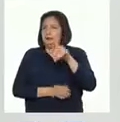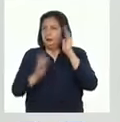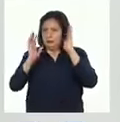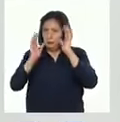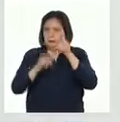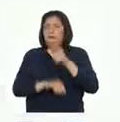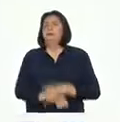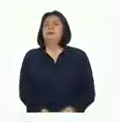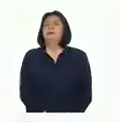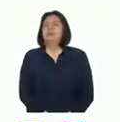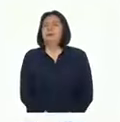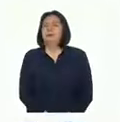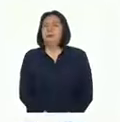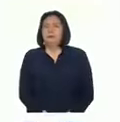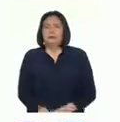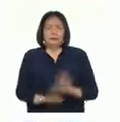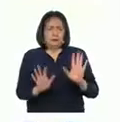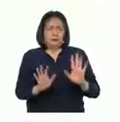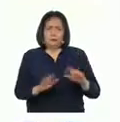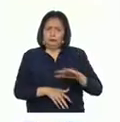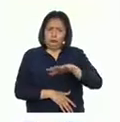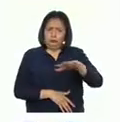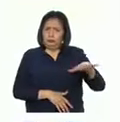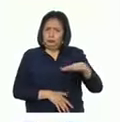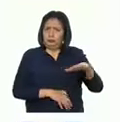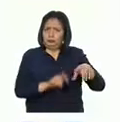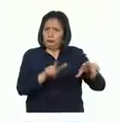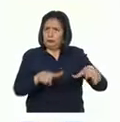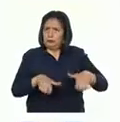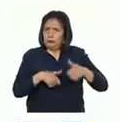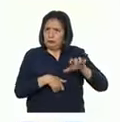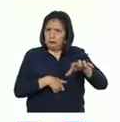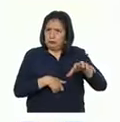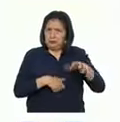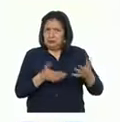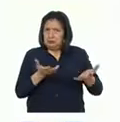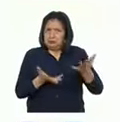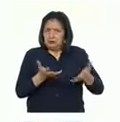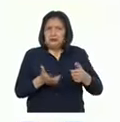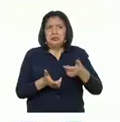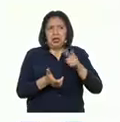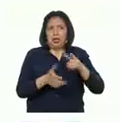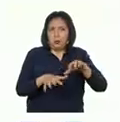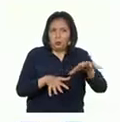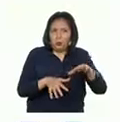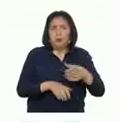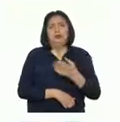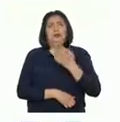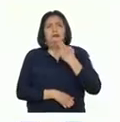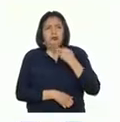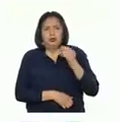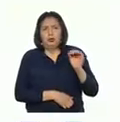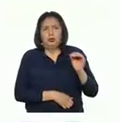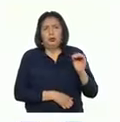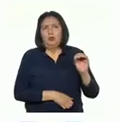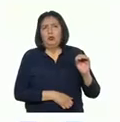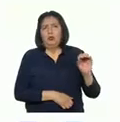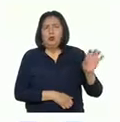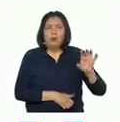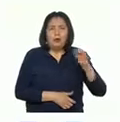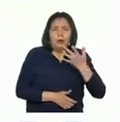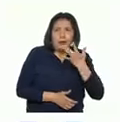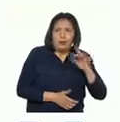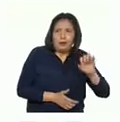¡Escuchemos! Los ecosistemas pueden ser acuáticos, de agua dulce o salada, o